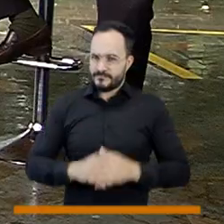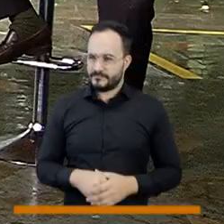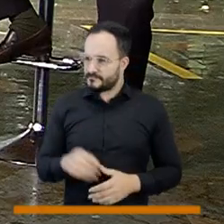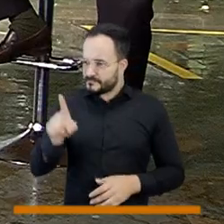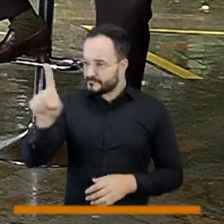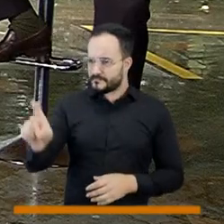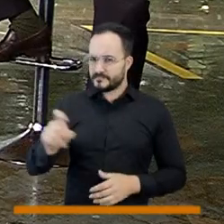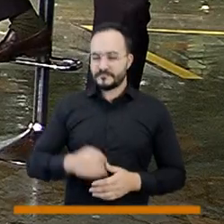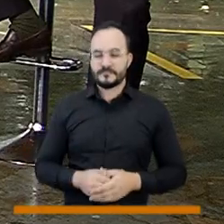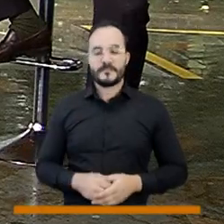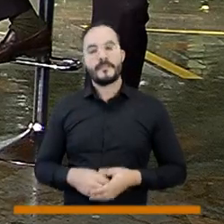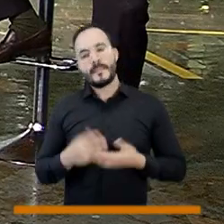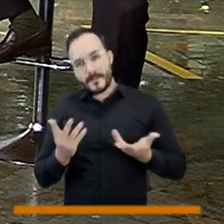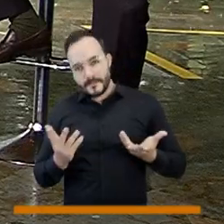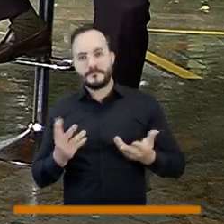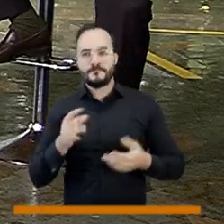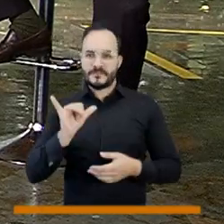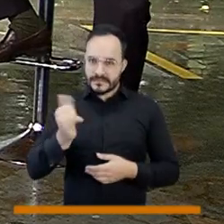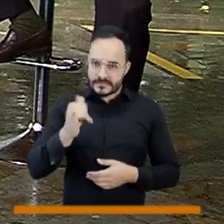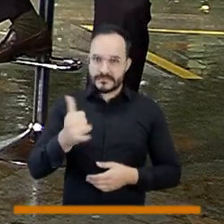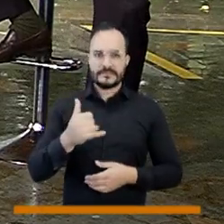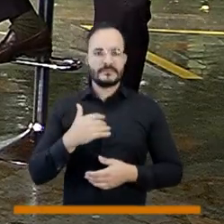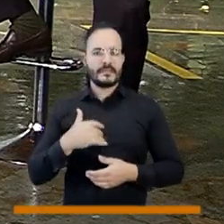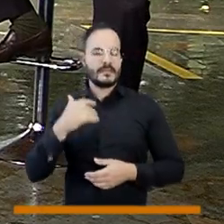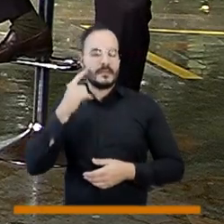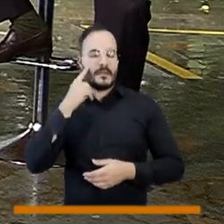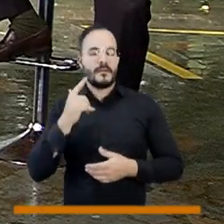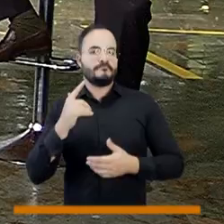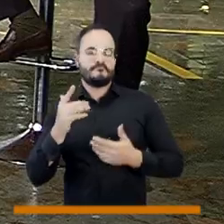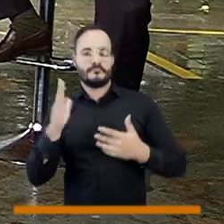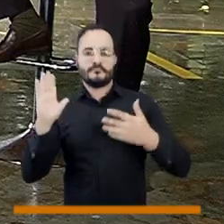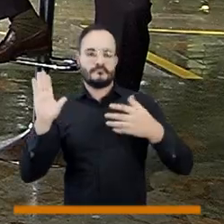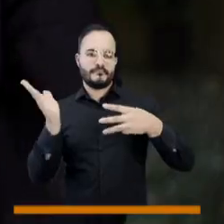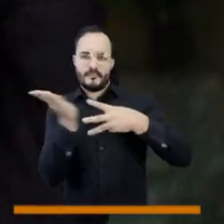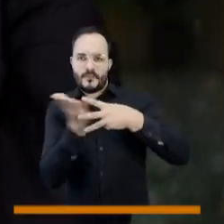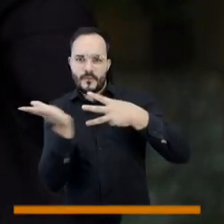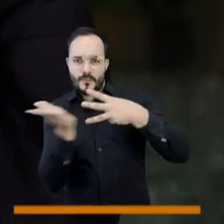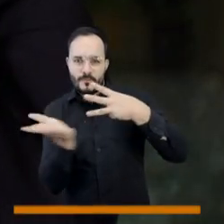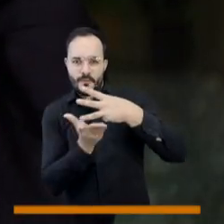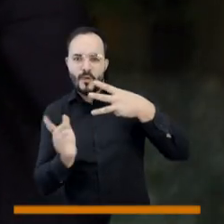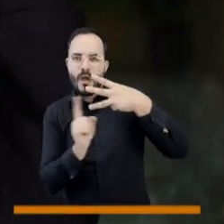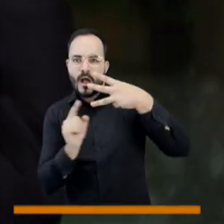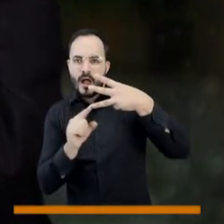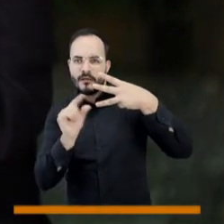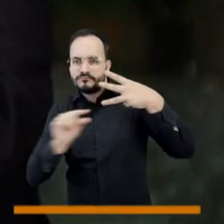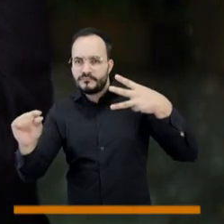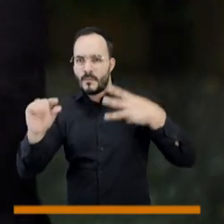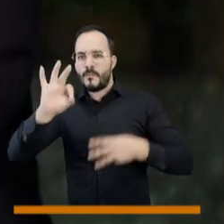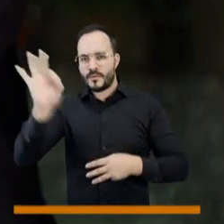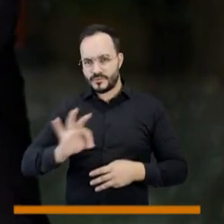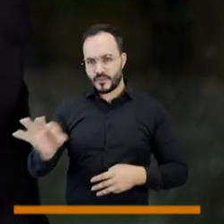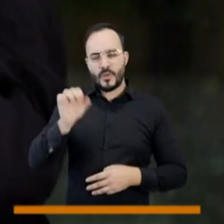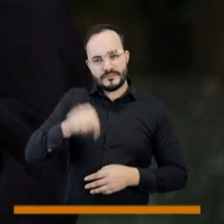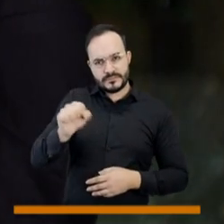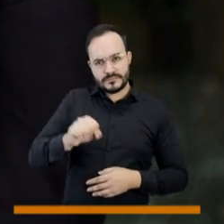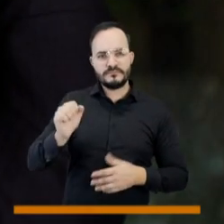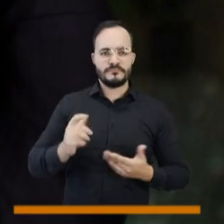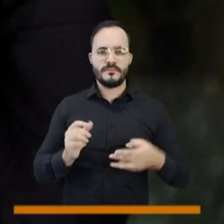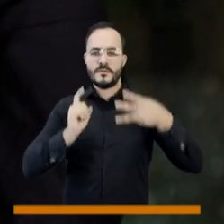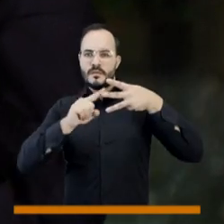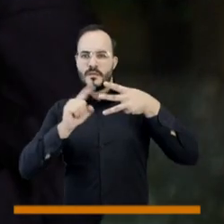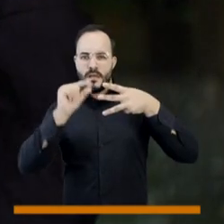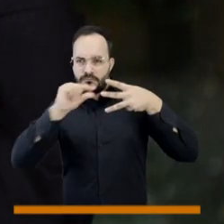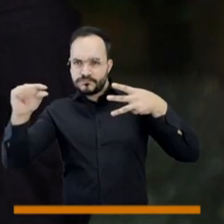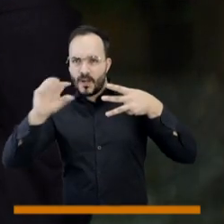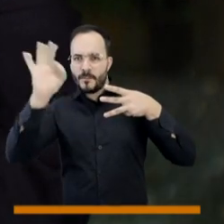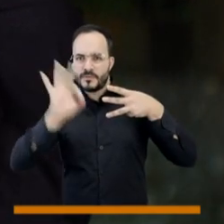Bueno, básicamente la generación puede llegar a ser una tercera parte del costo. Pues básicamente la distribución,